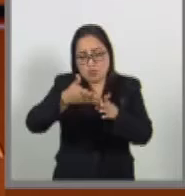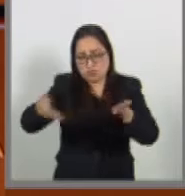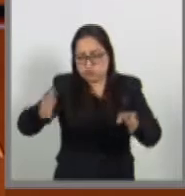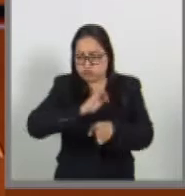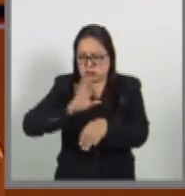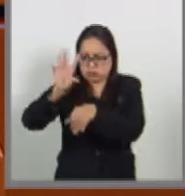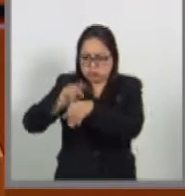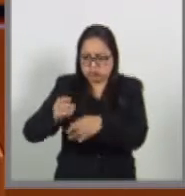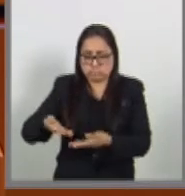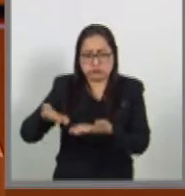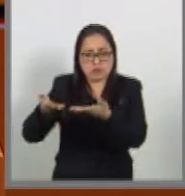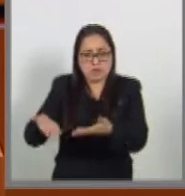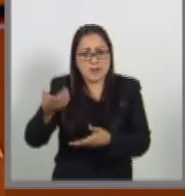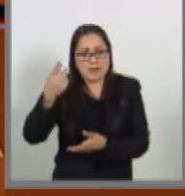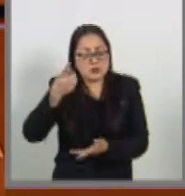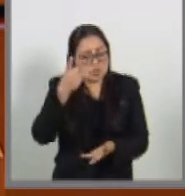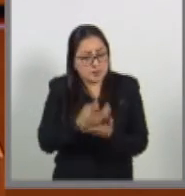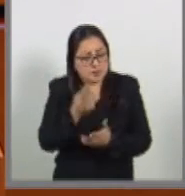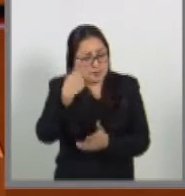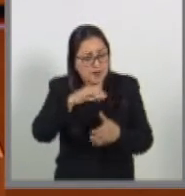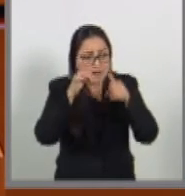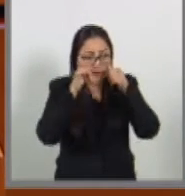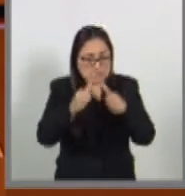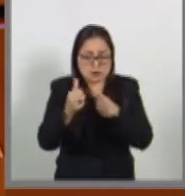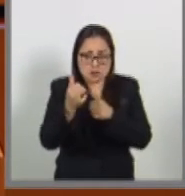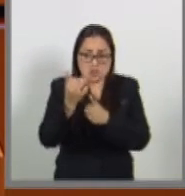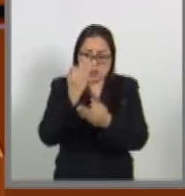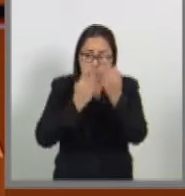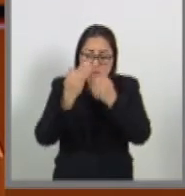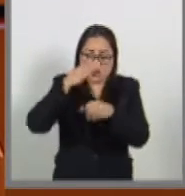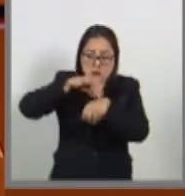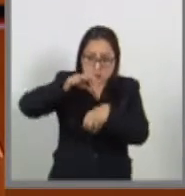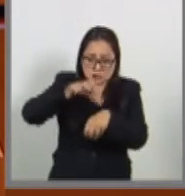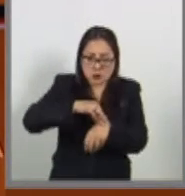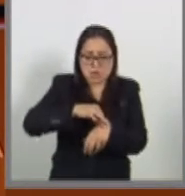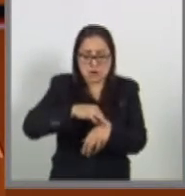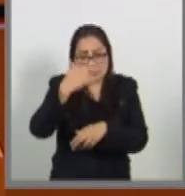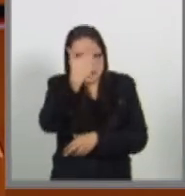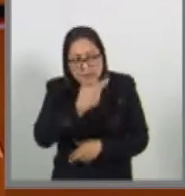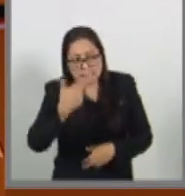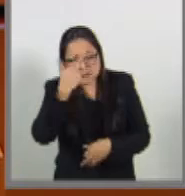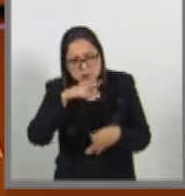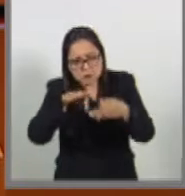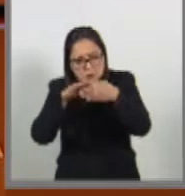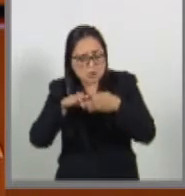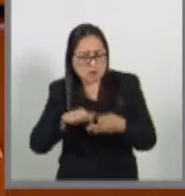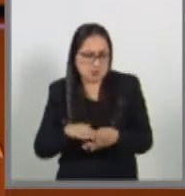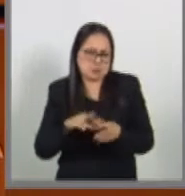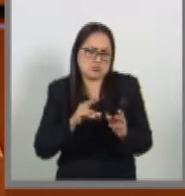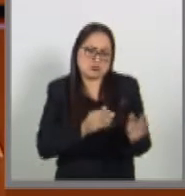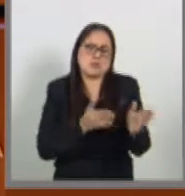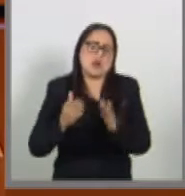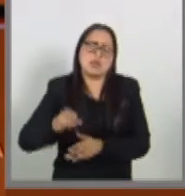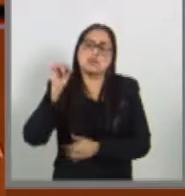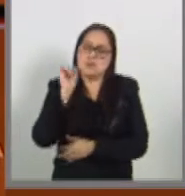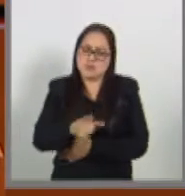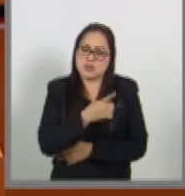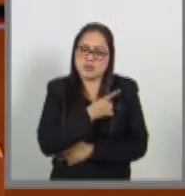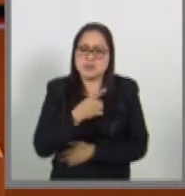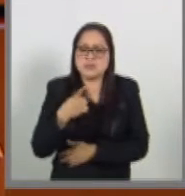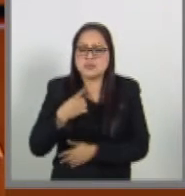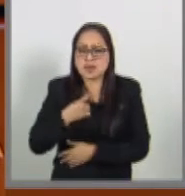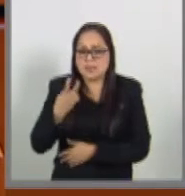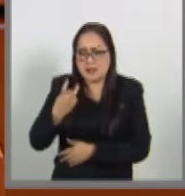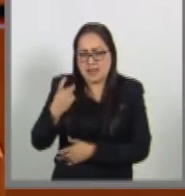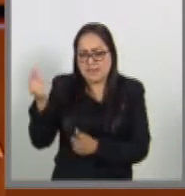permitan no solamente la atención médica de supervisión periódica, sino también lograr que este